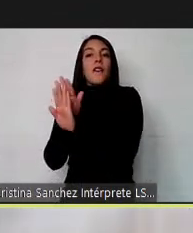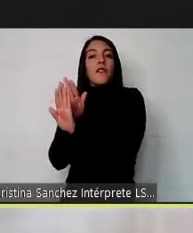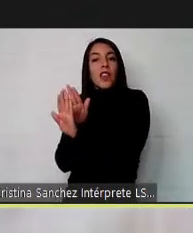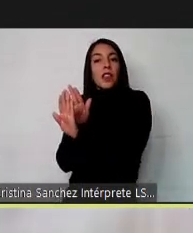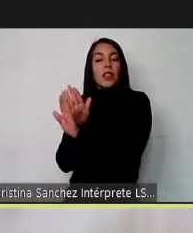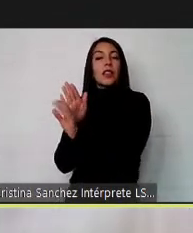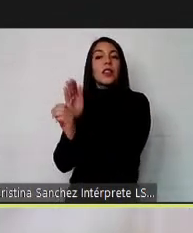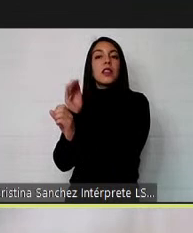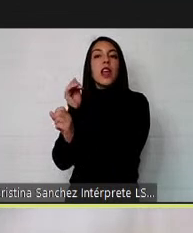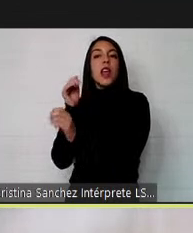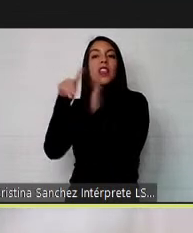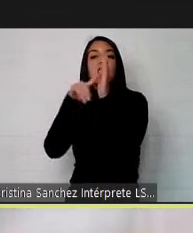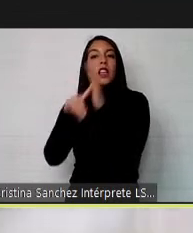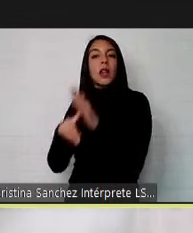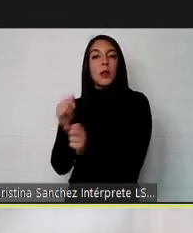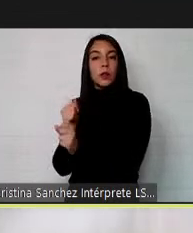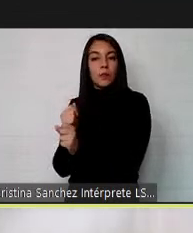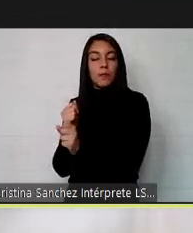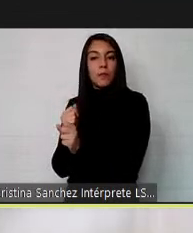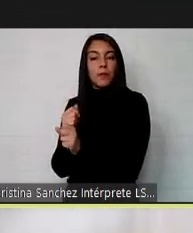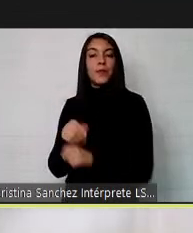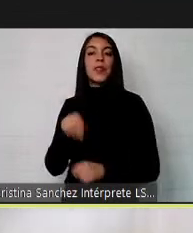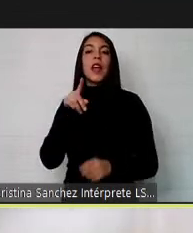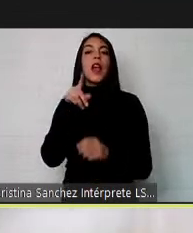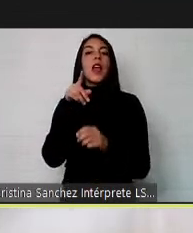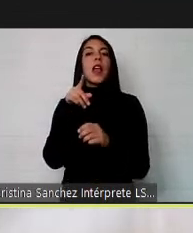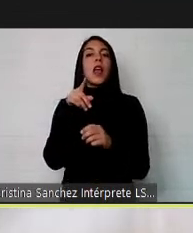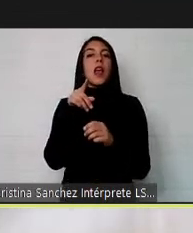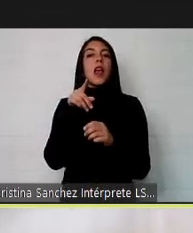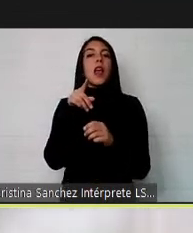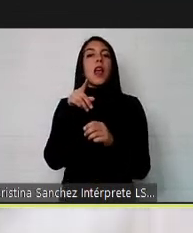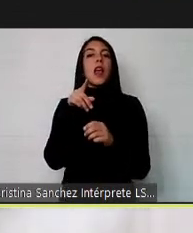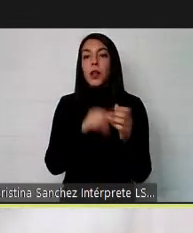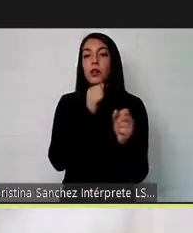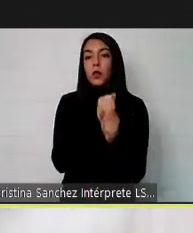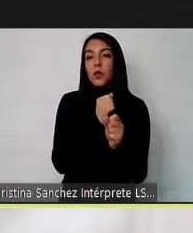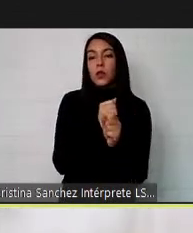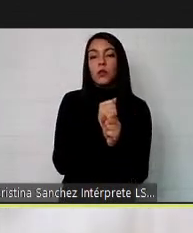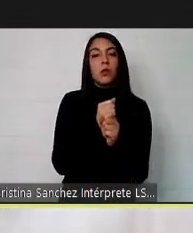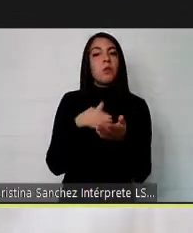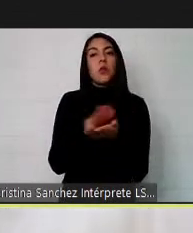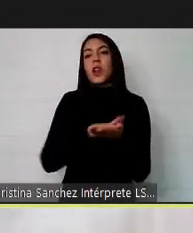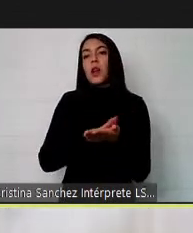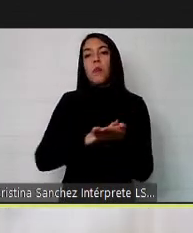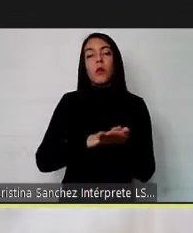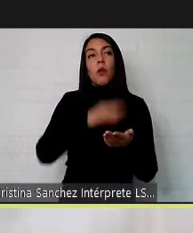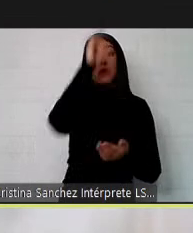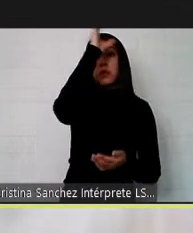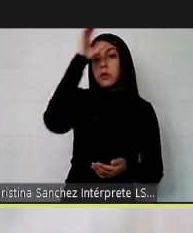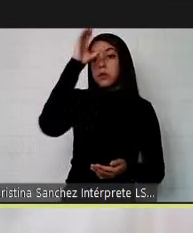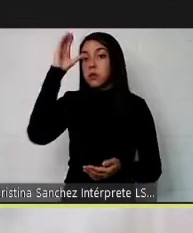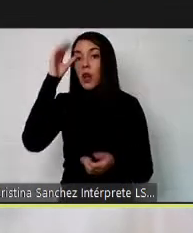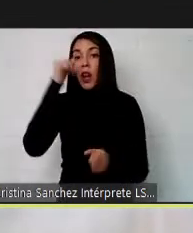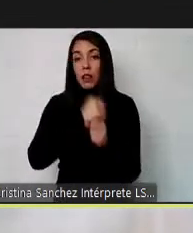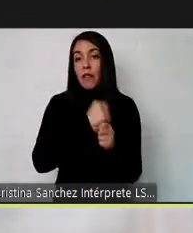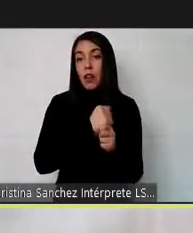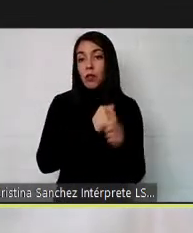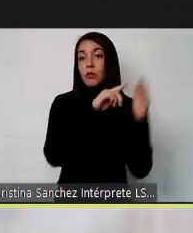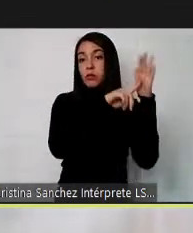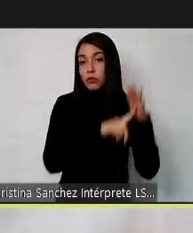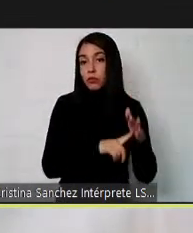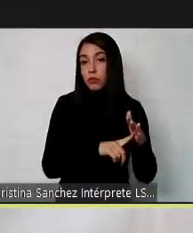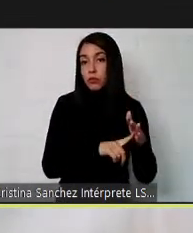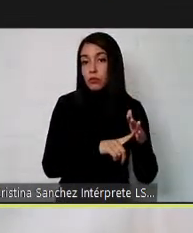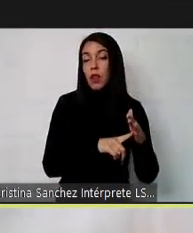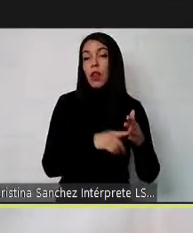que discriminación laboral se puede dar en el contexto del buscar trabajo en el contexto de el contexto de